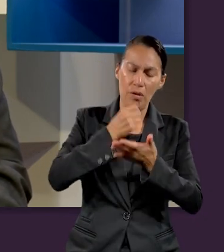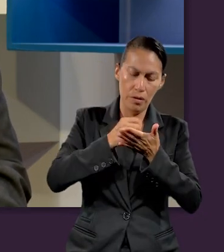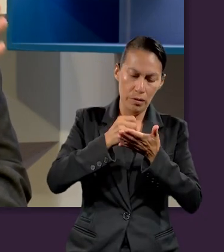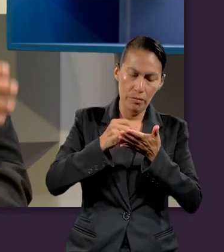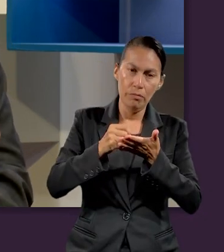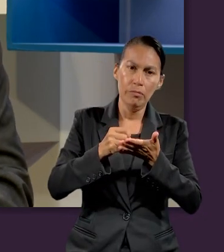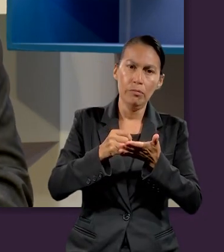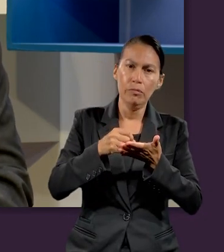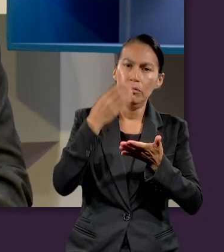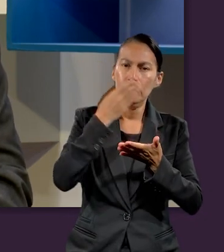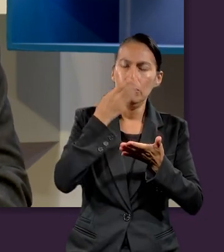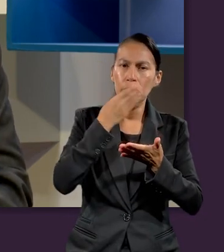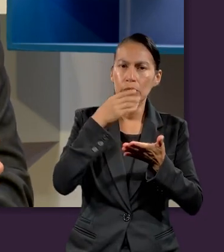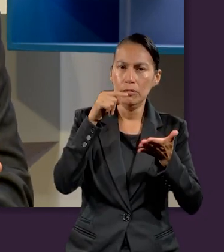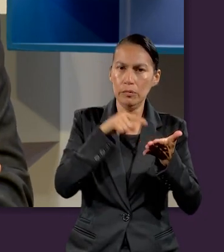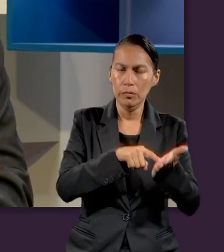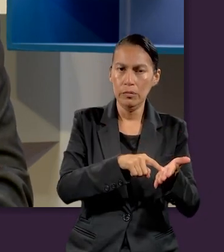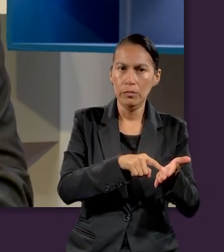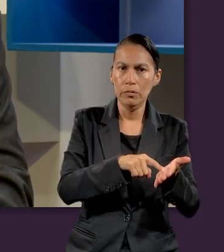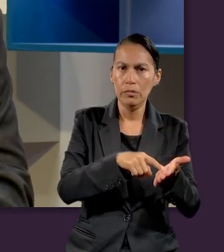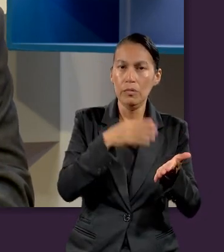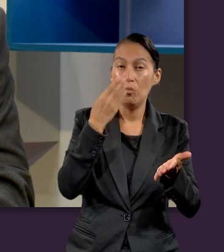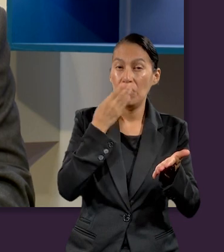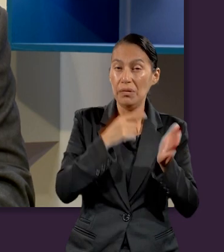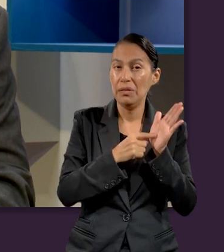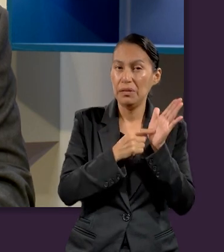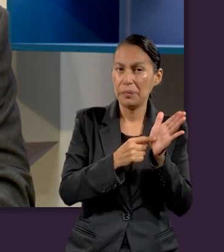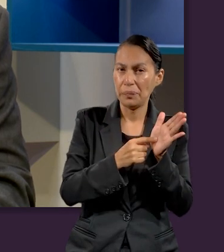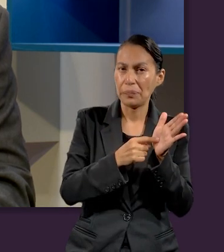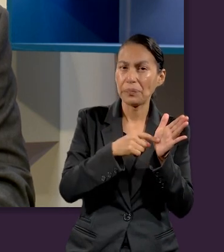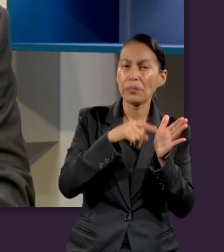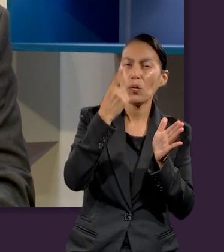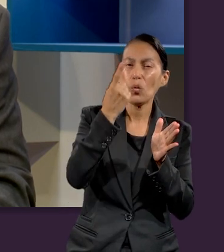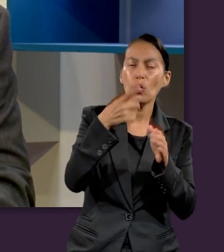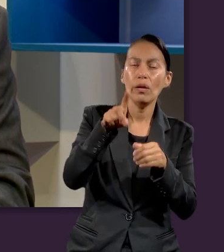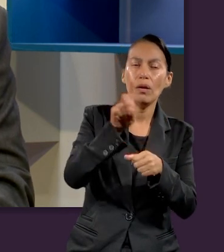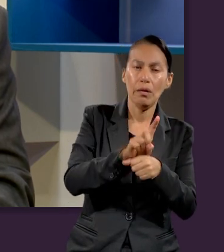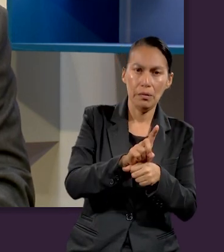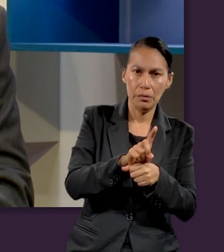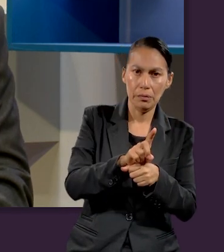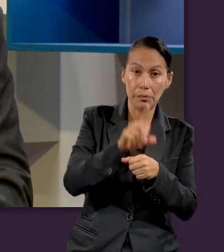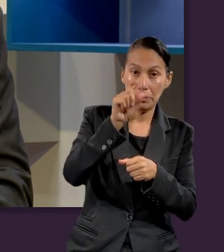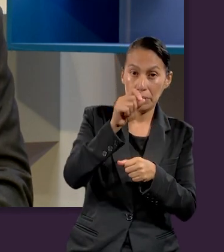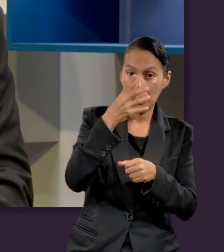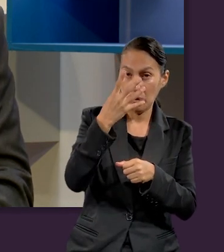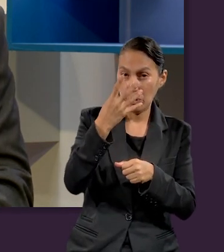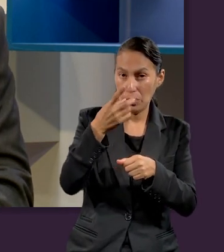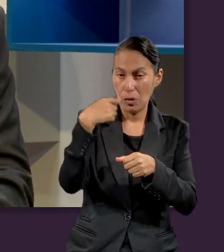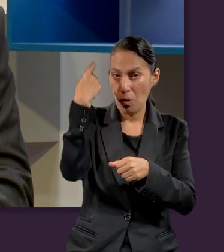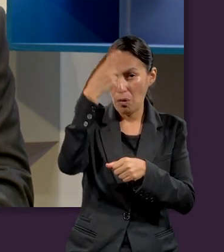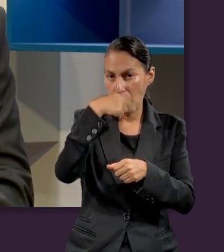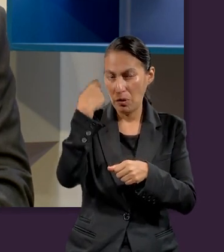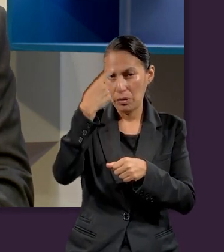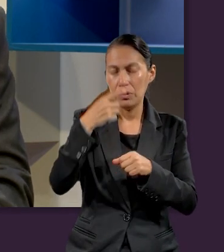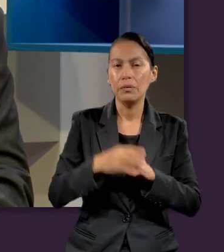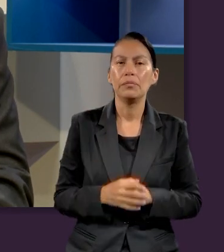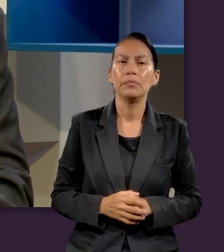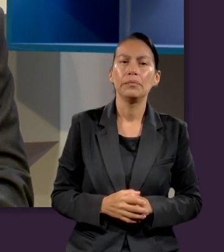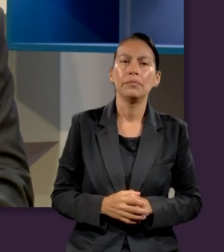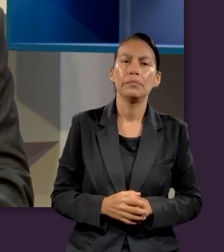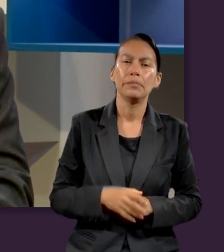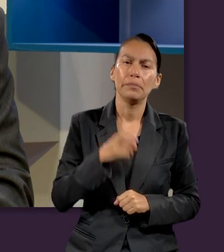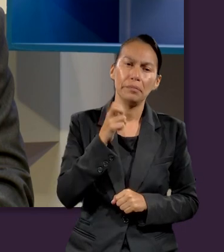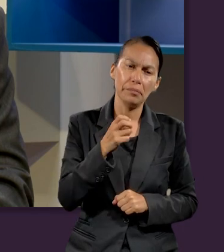hace muchos años, la Biblia, es la palabra que se refiere a un día de 24